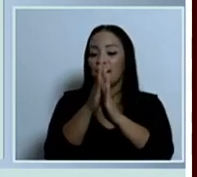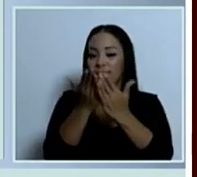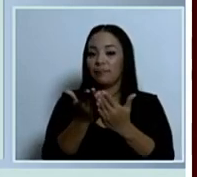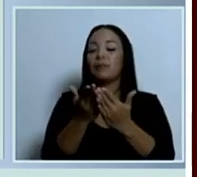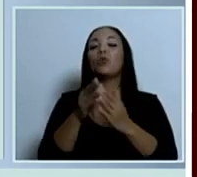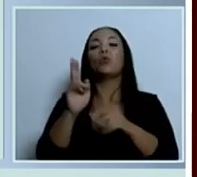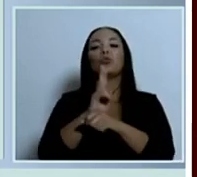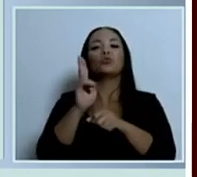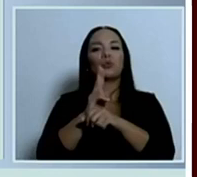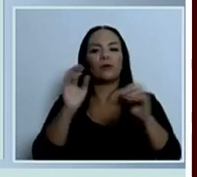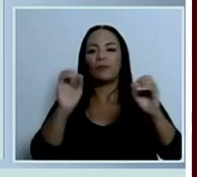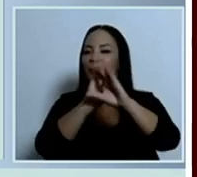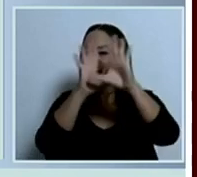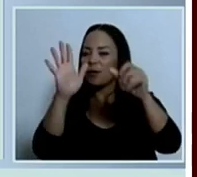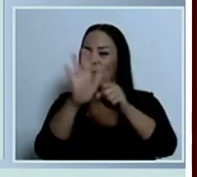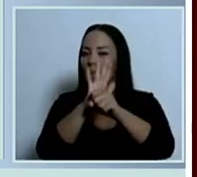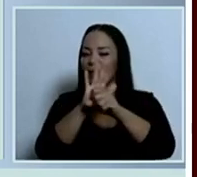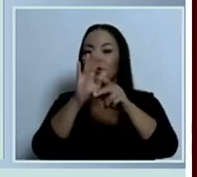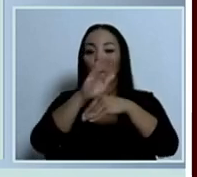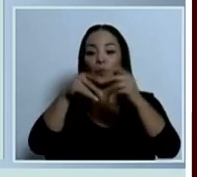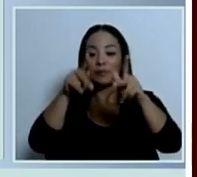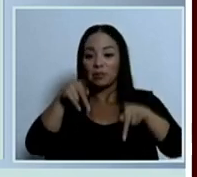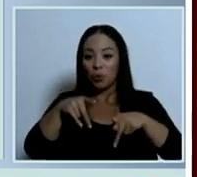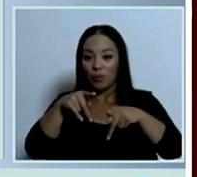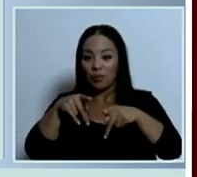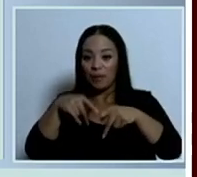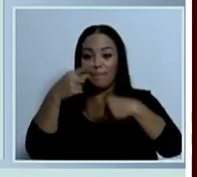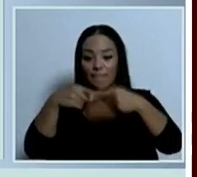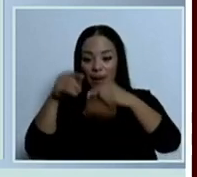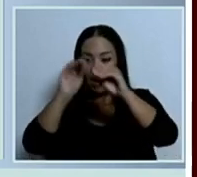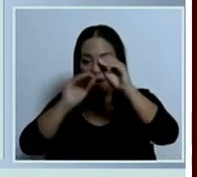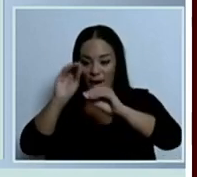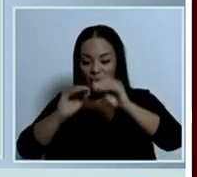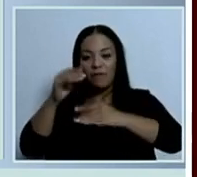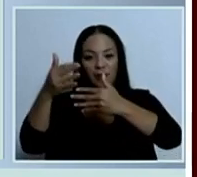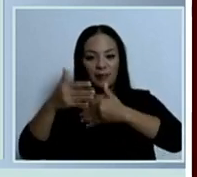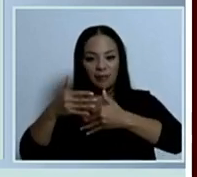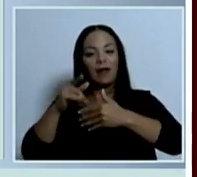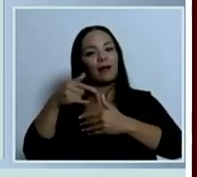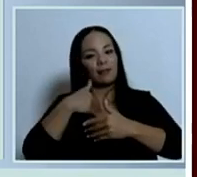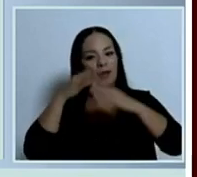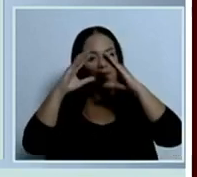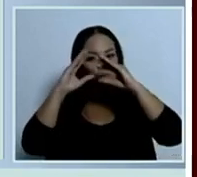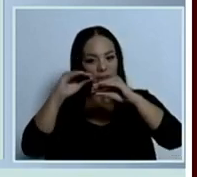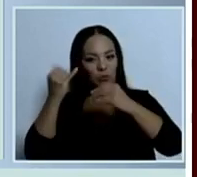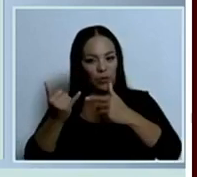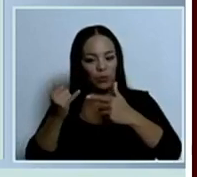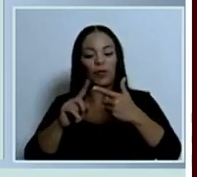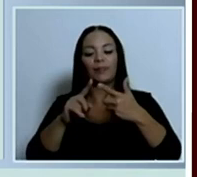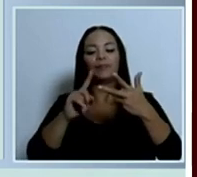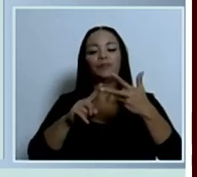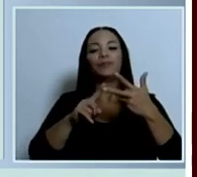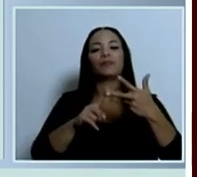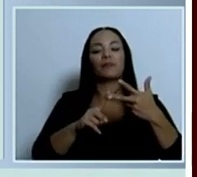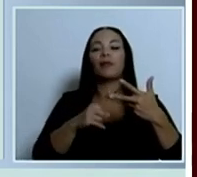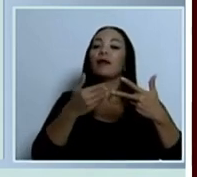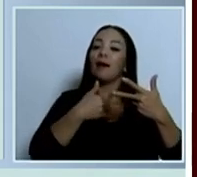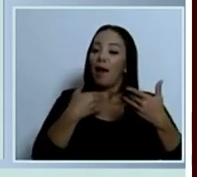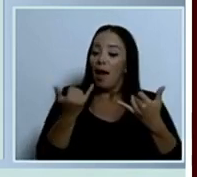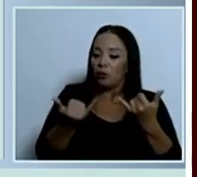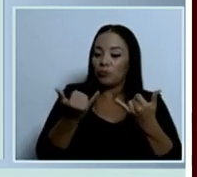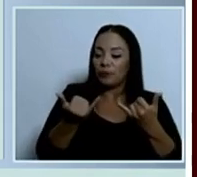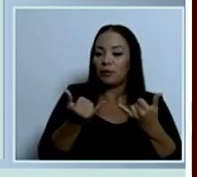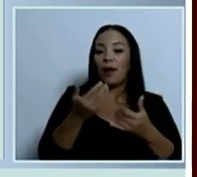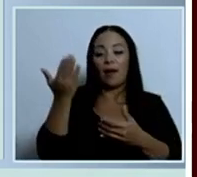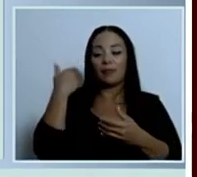absolutamente clara para que todos los registrantes tengan la facilidad de tener la información a mano. Ya hay una actualización para que los productos que